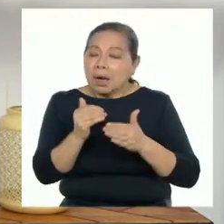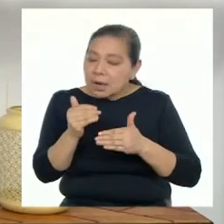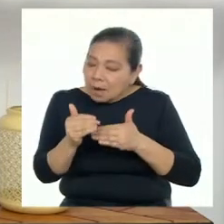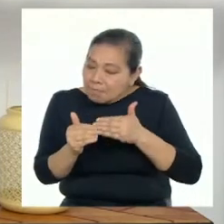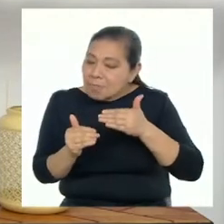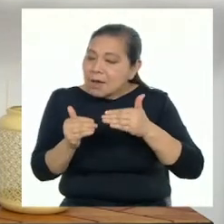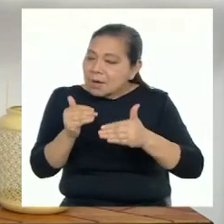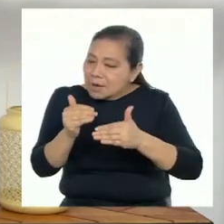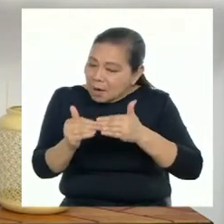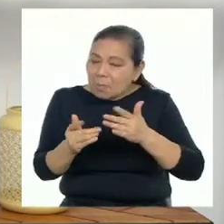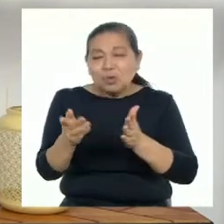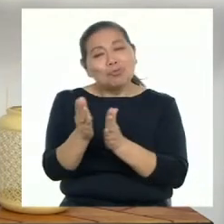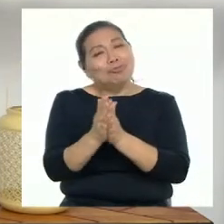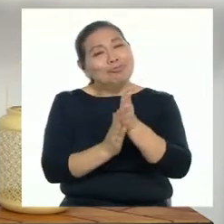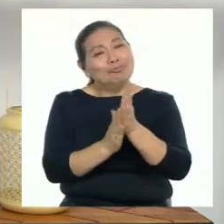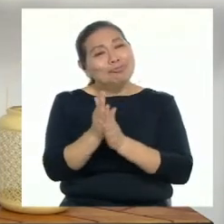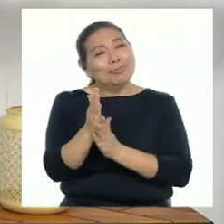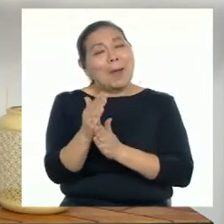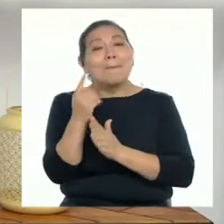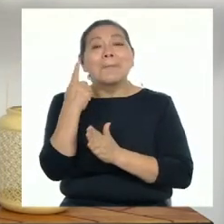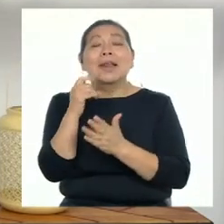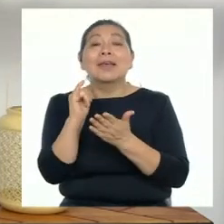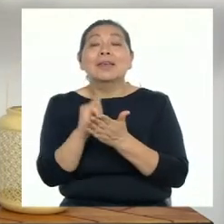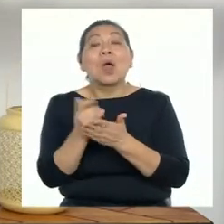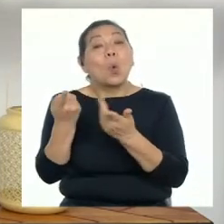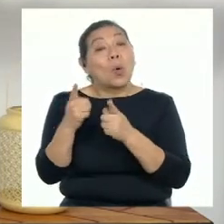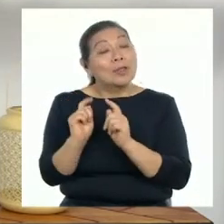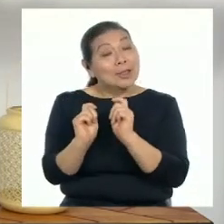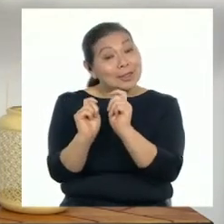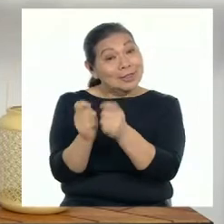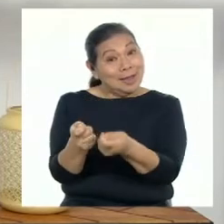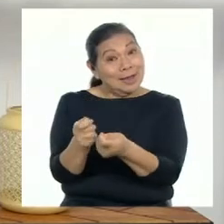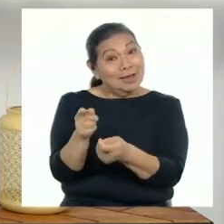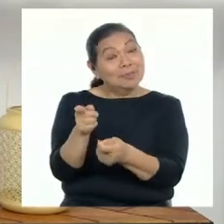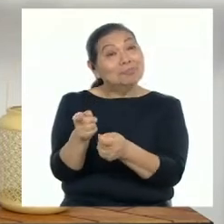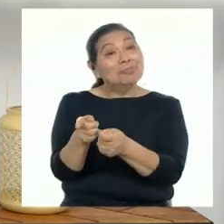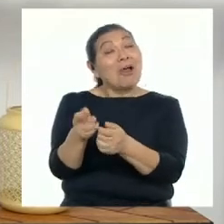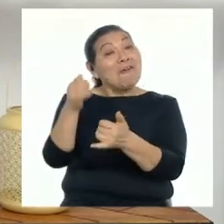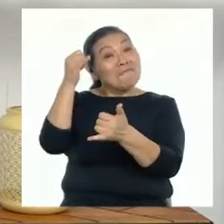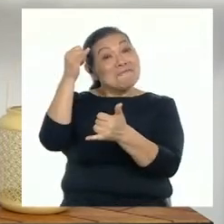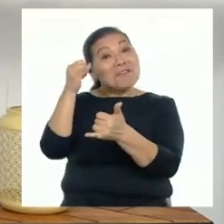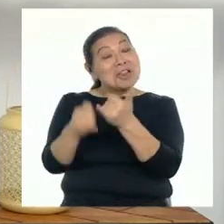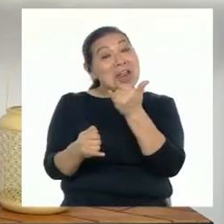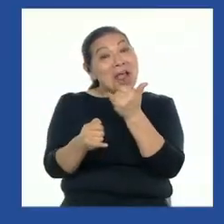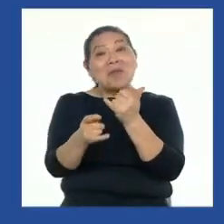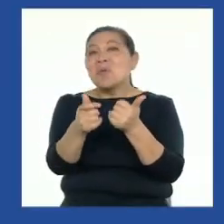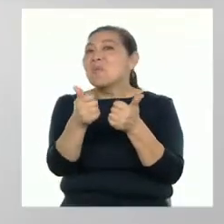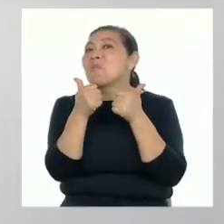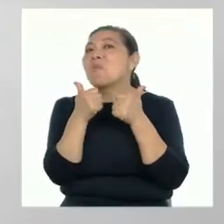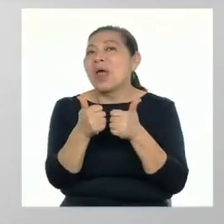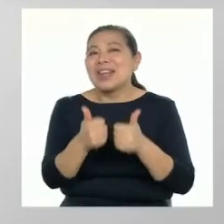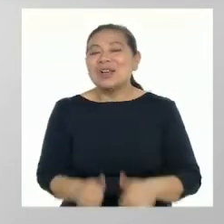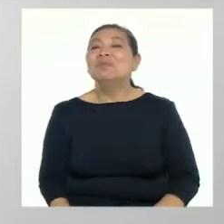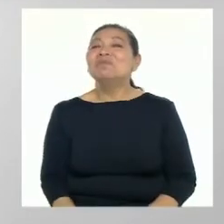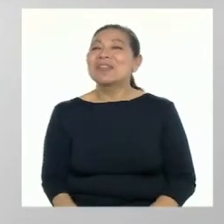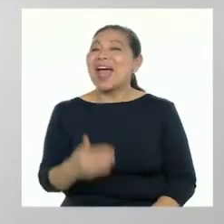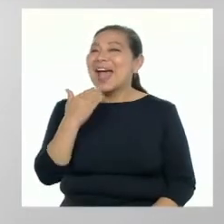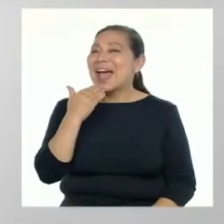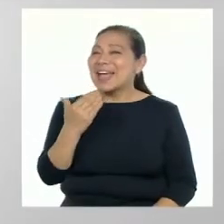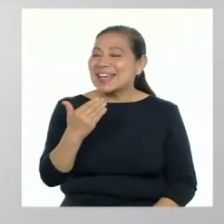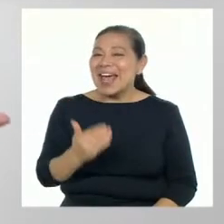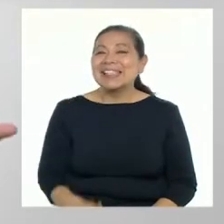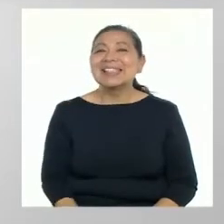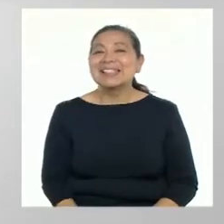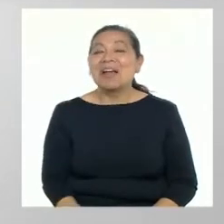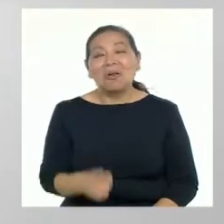a paso y que disfruten de esos pequeños pasos, porque al final el resultado va a ser muy bonito. Gracias, Cristina,